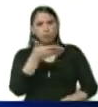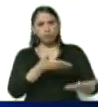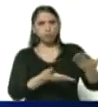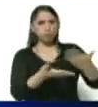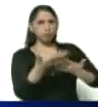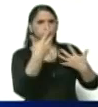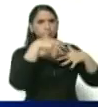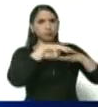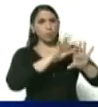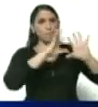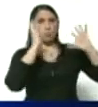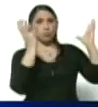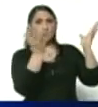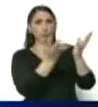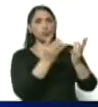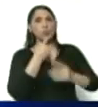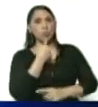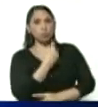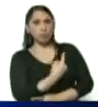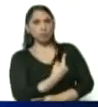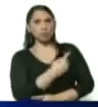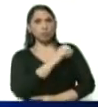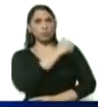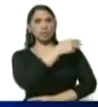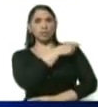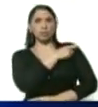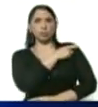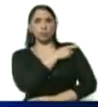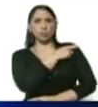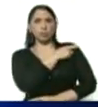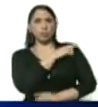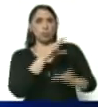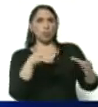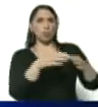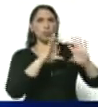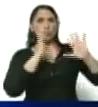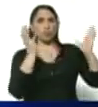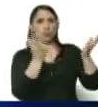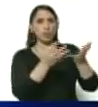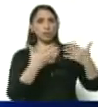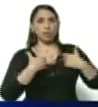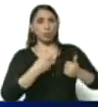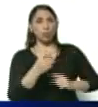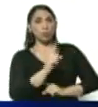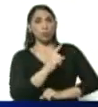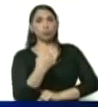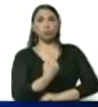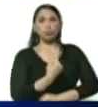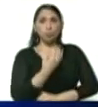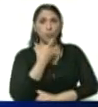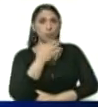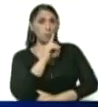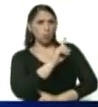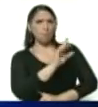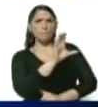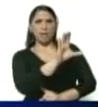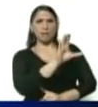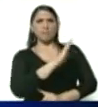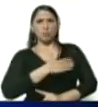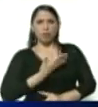con los países del mundo, como lo ha dicho el director general de la Organización Mundial de la Salud, no solo un país puede